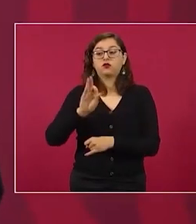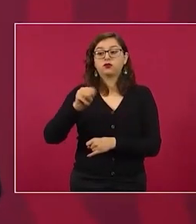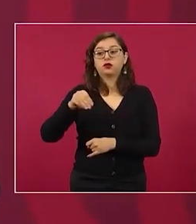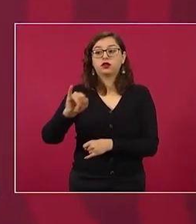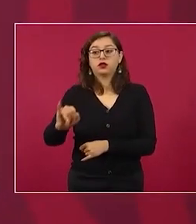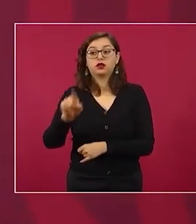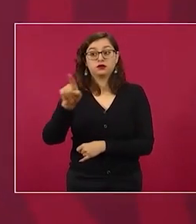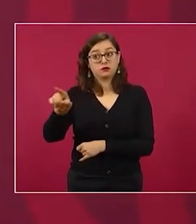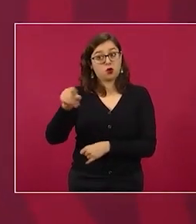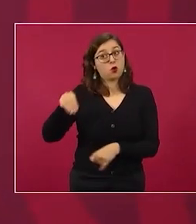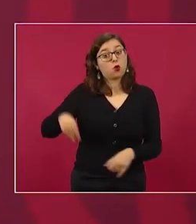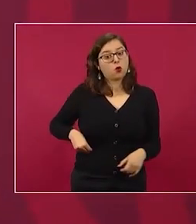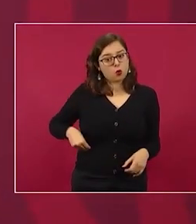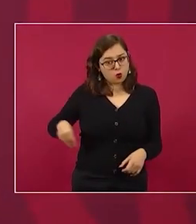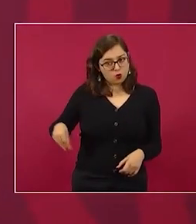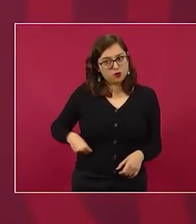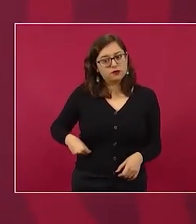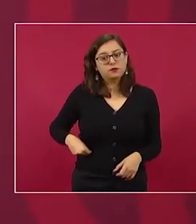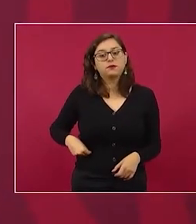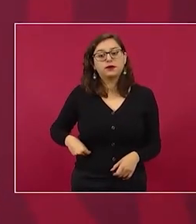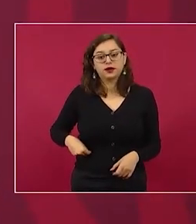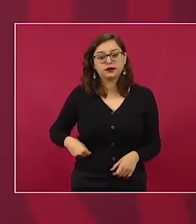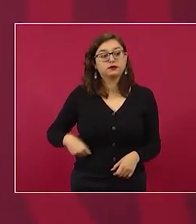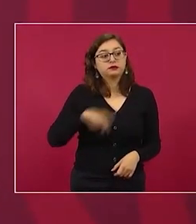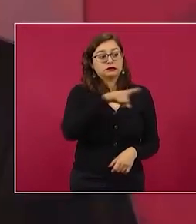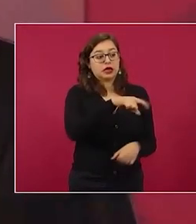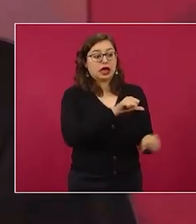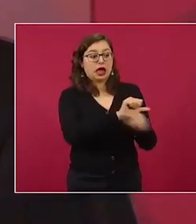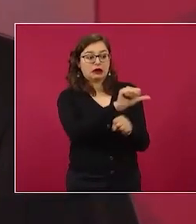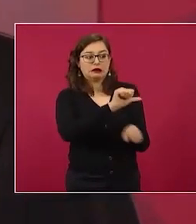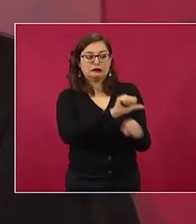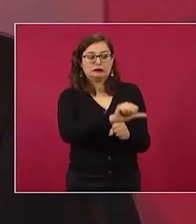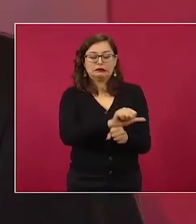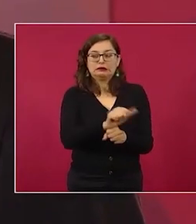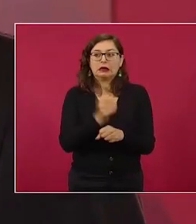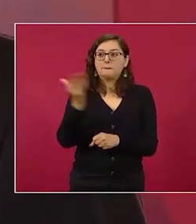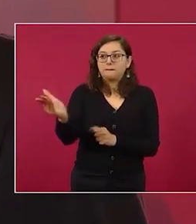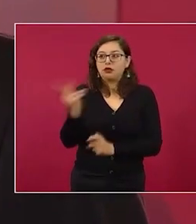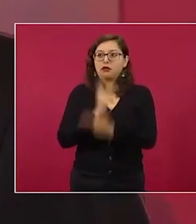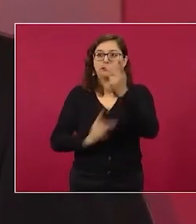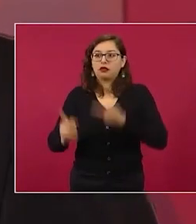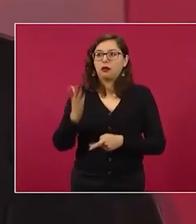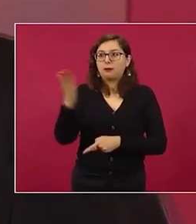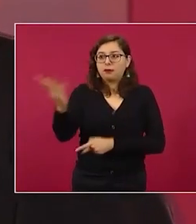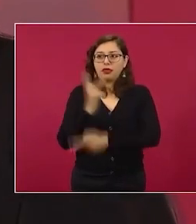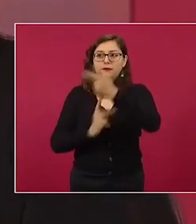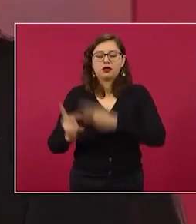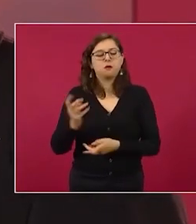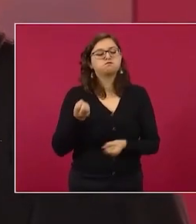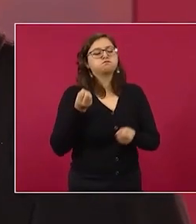en el endeudamiento excesivo de Argentina